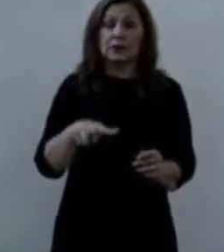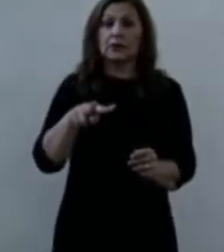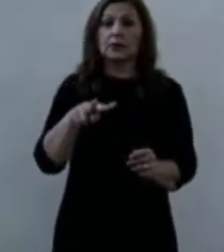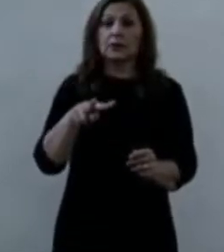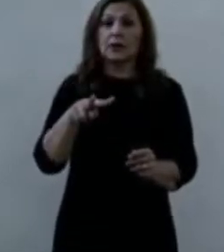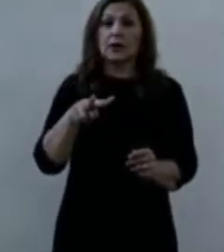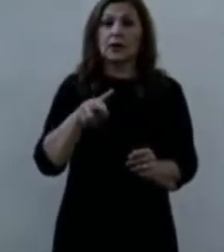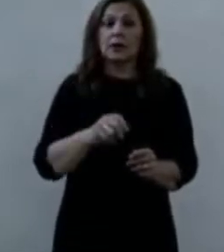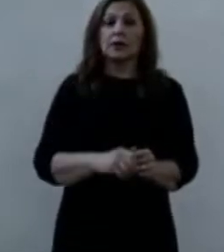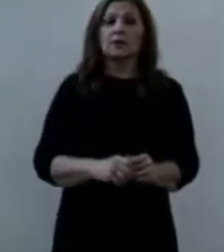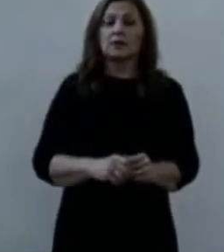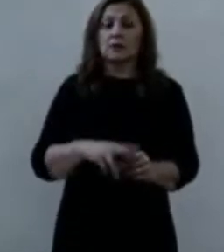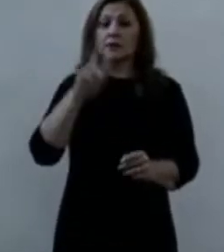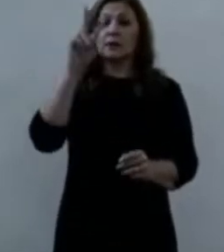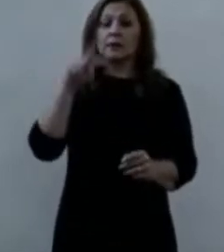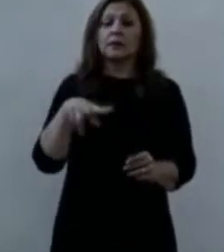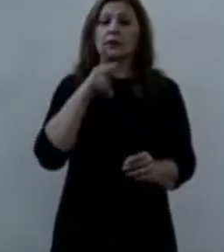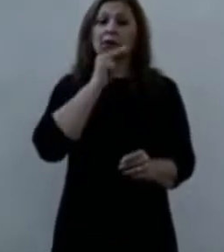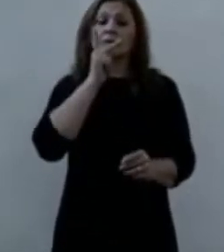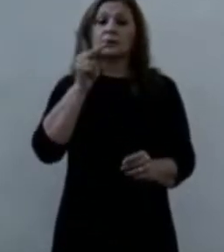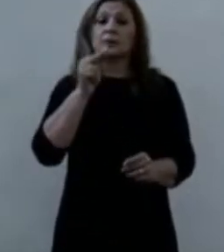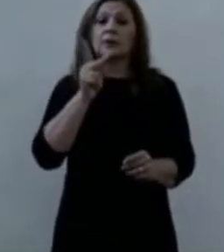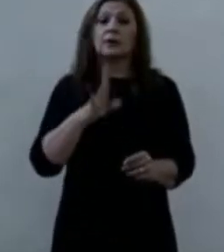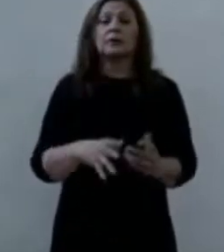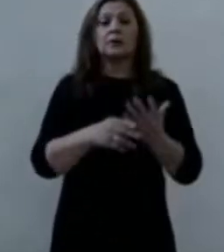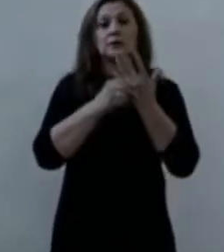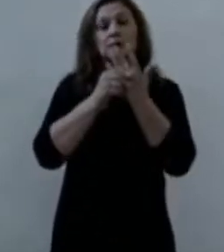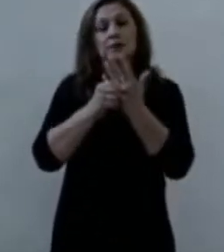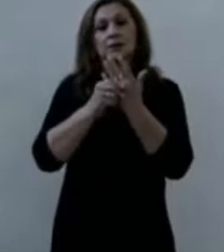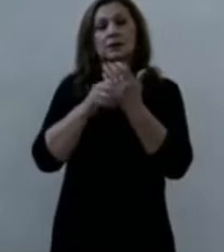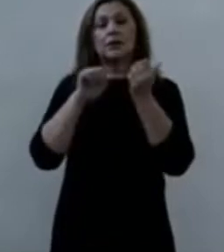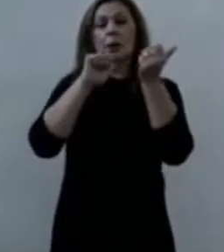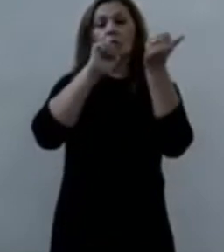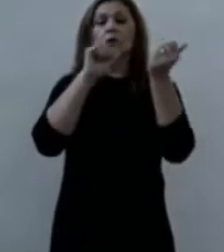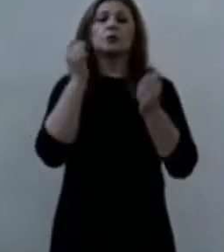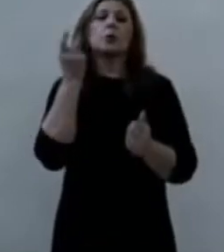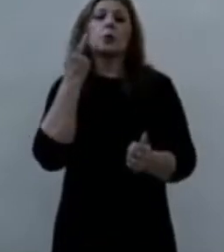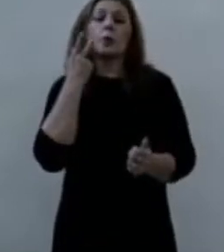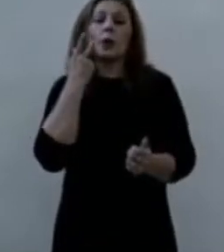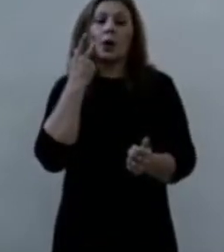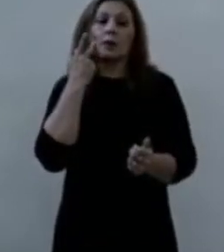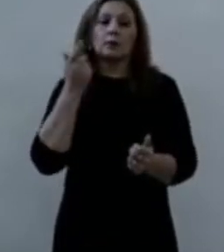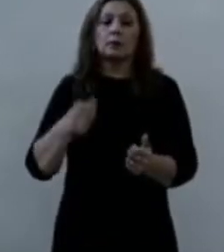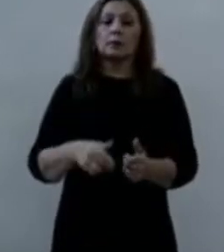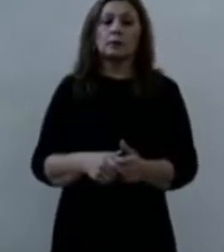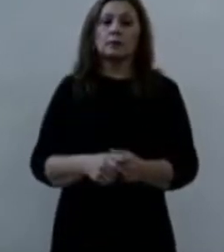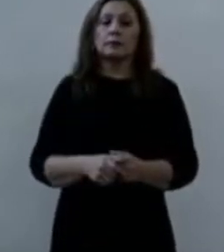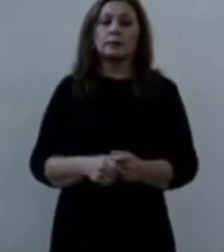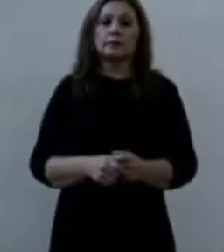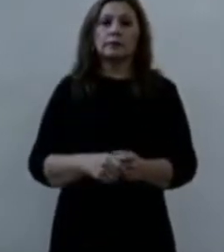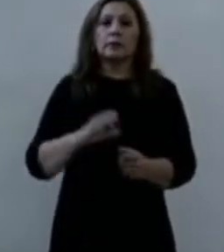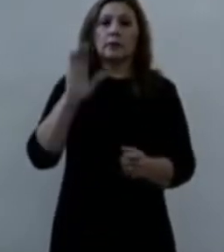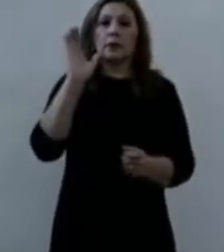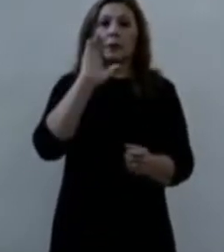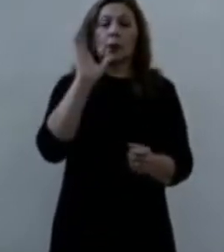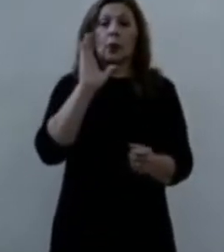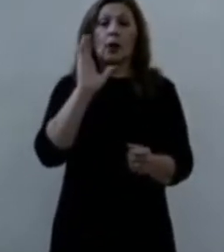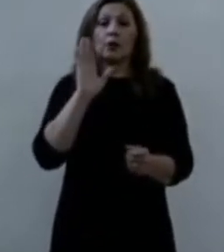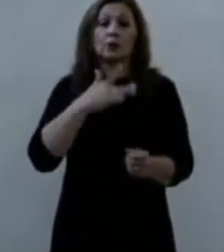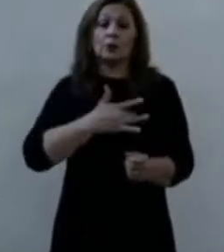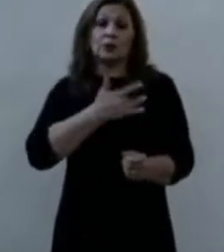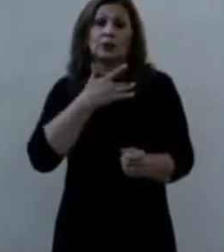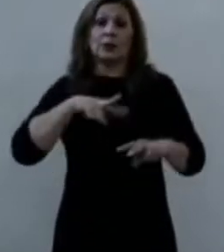tan reales, que dice el apóstol Pablo, Cuando soy débil,